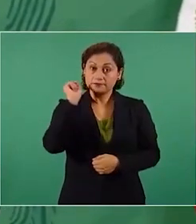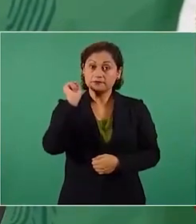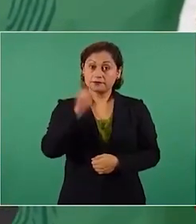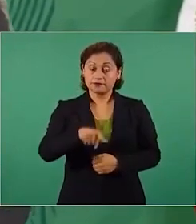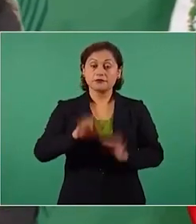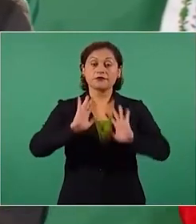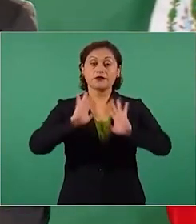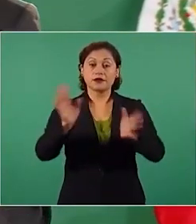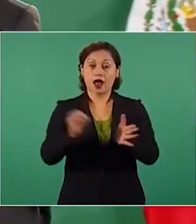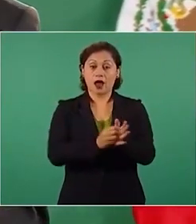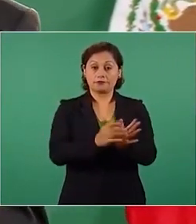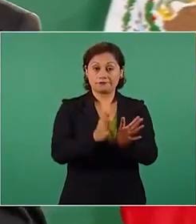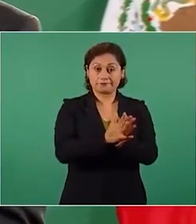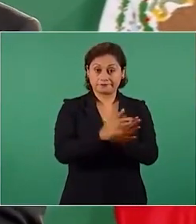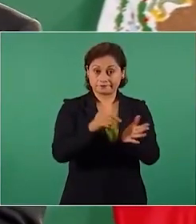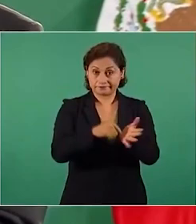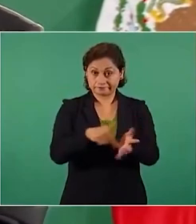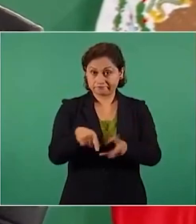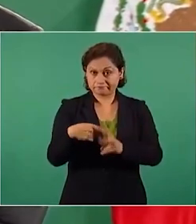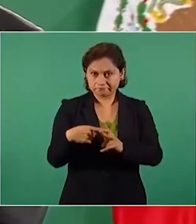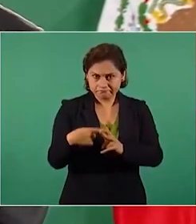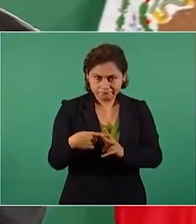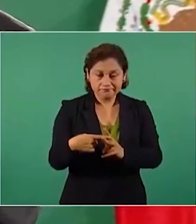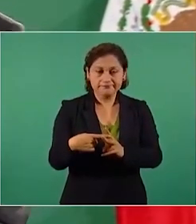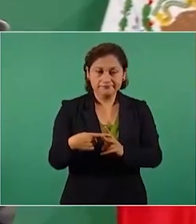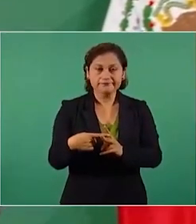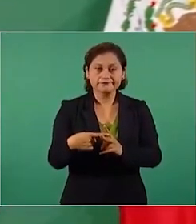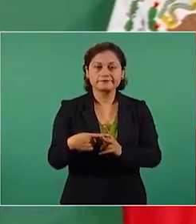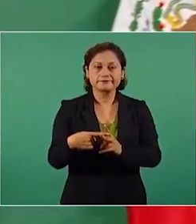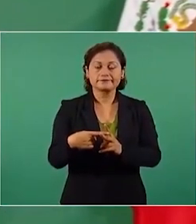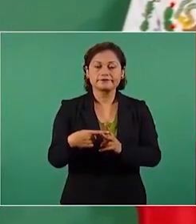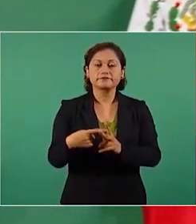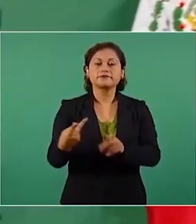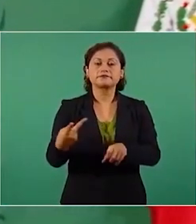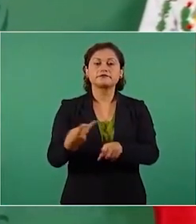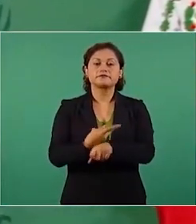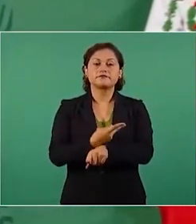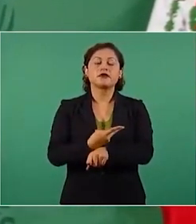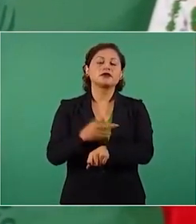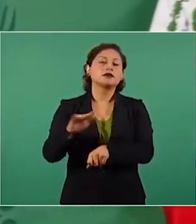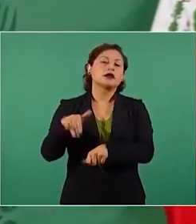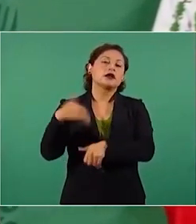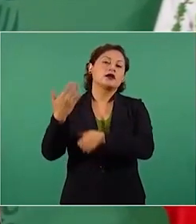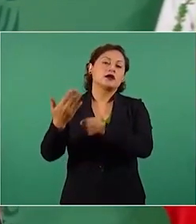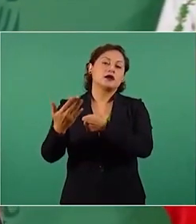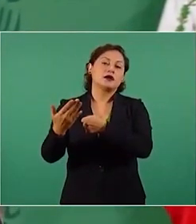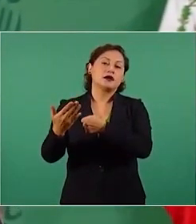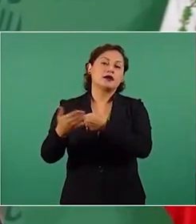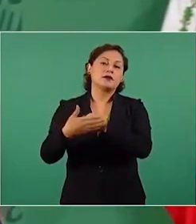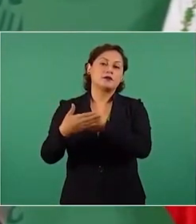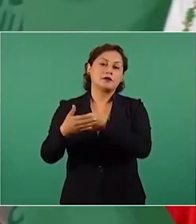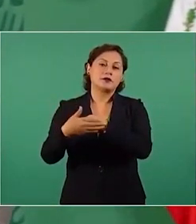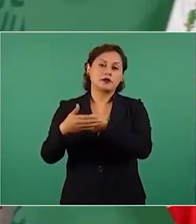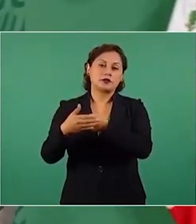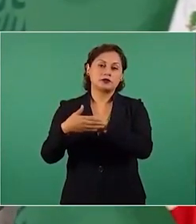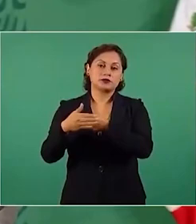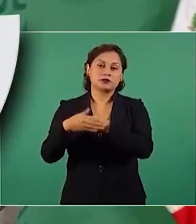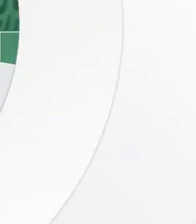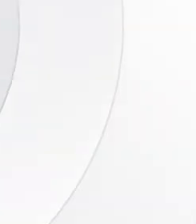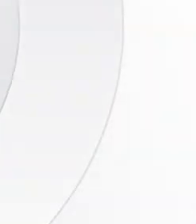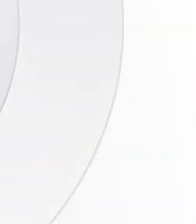lo que va a invertirse en la construcción del aeropuerto de Tulum.